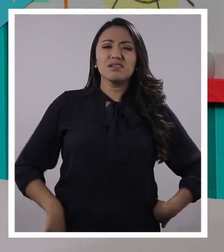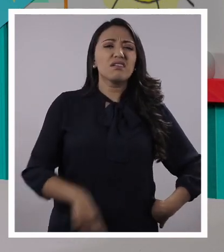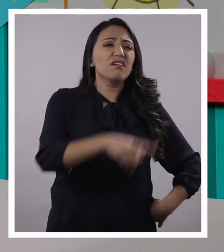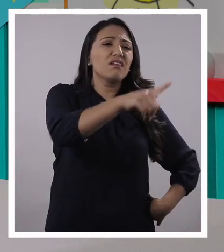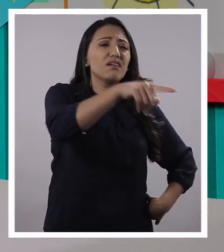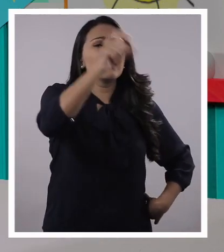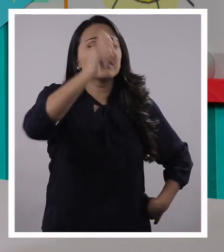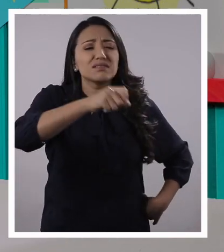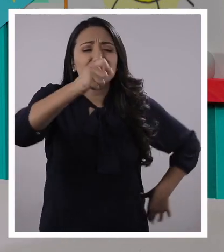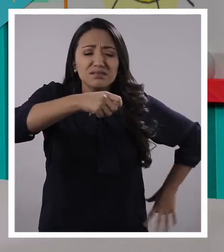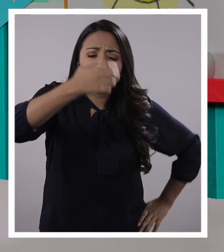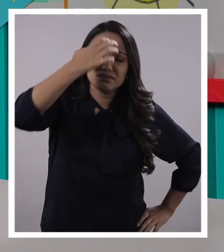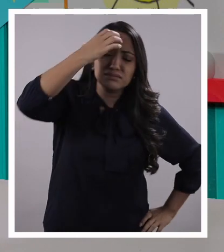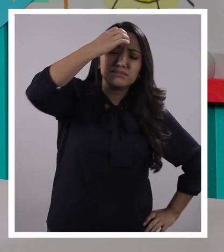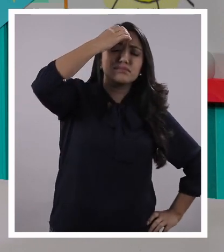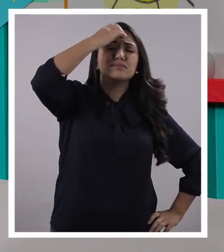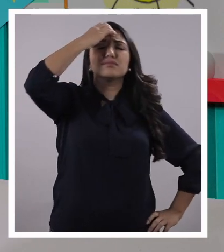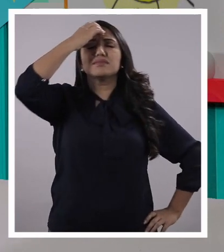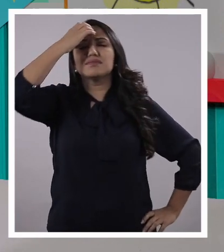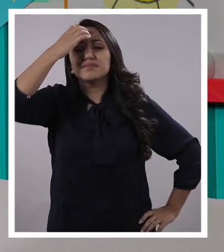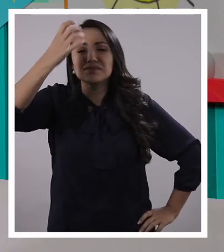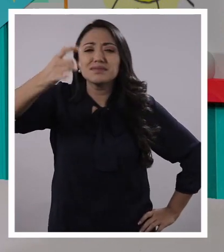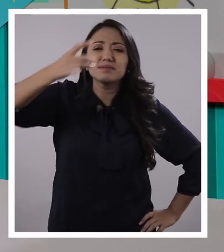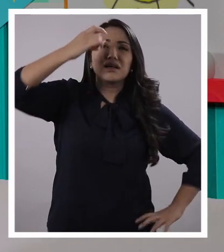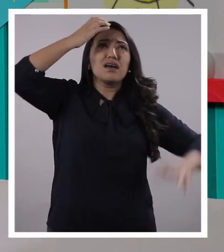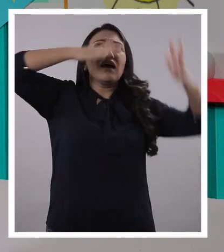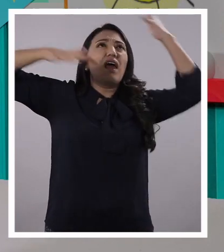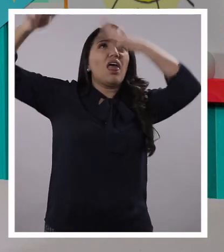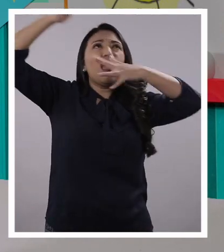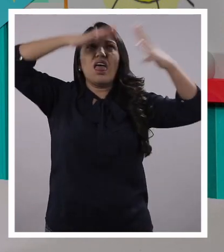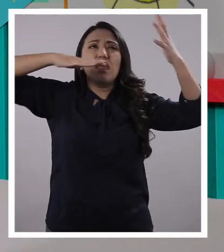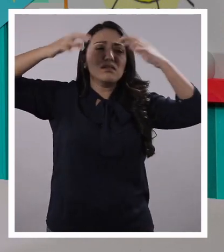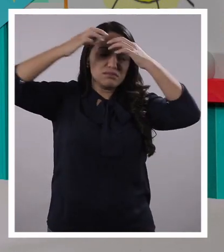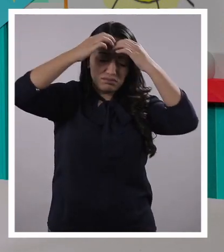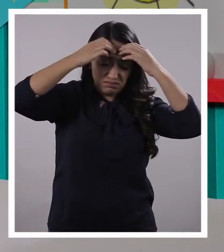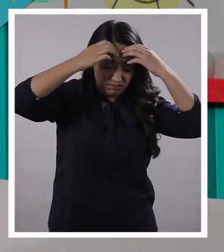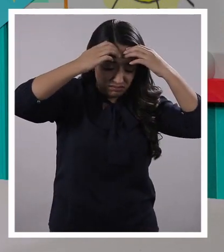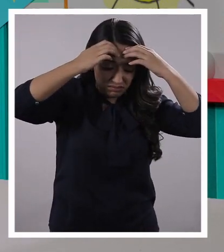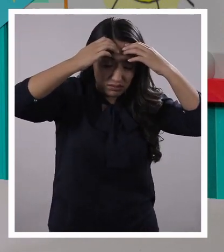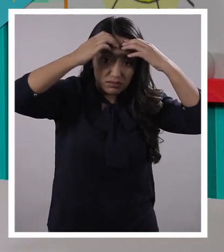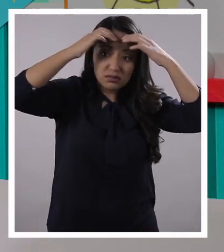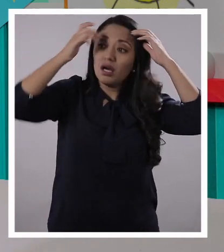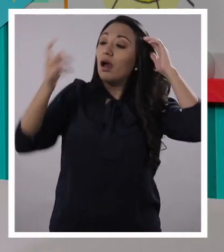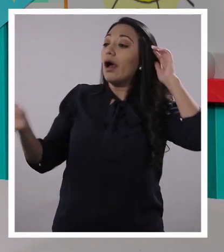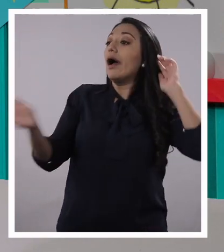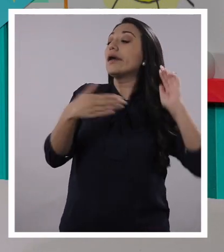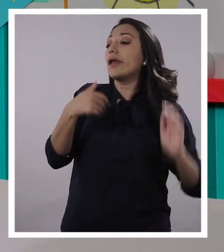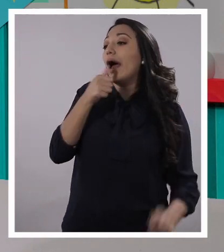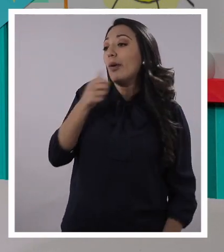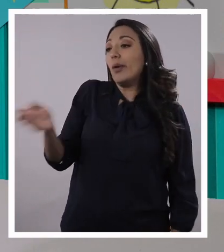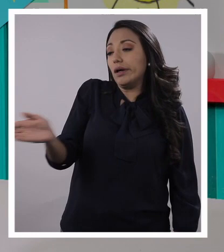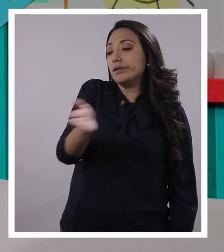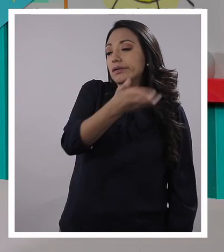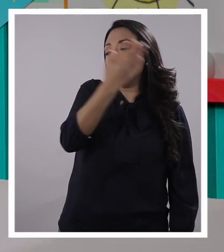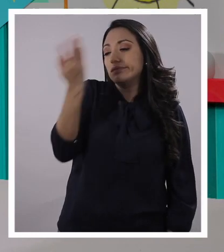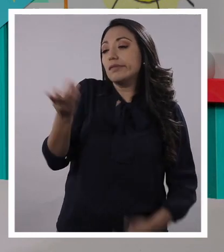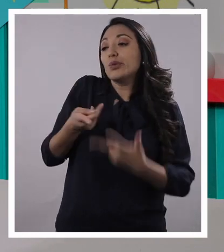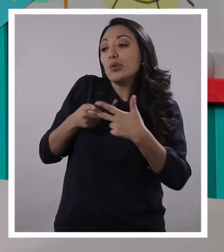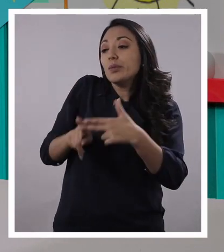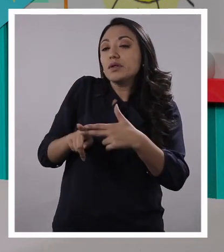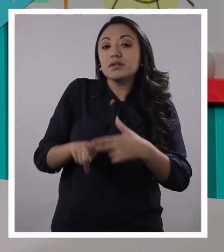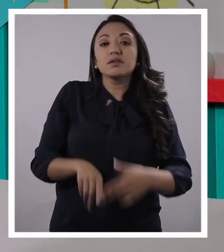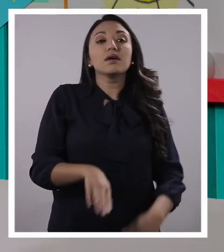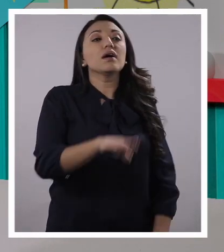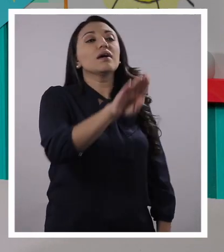me siento yo ahora en este momento. Mi cabeza está caótica. Bueno, Panchito, ¿a tomar agua? Sí. Porque vamos a empezar. Muy bien, profe. Pero